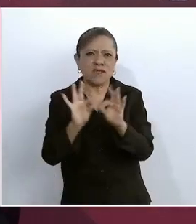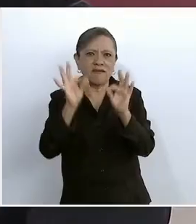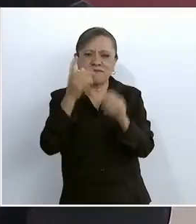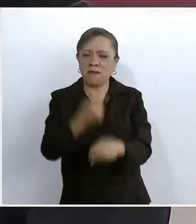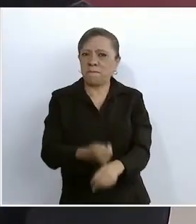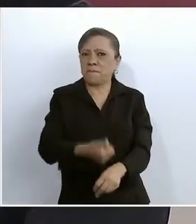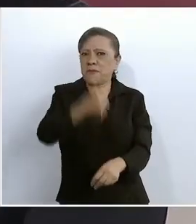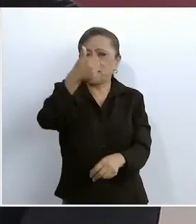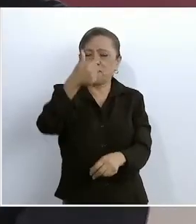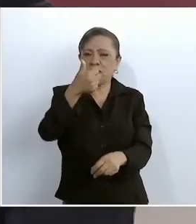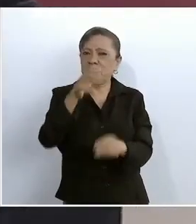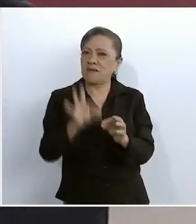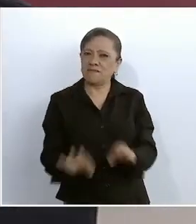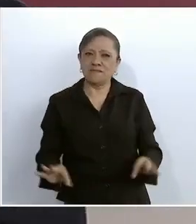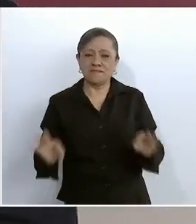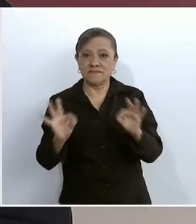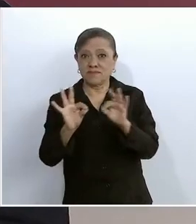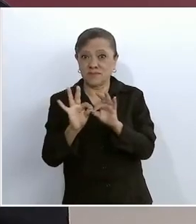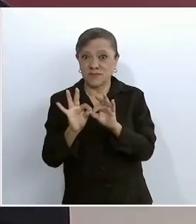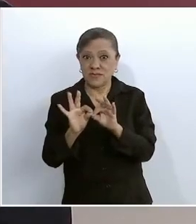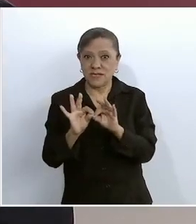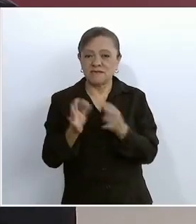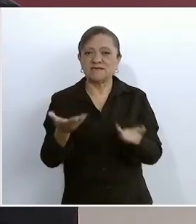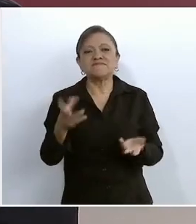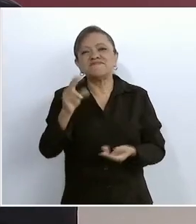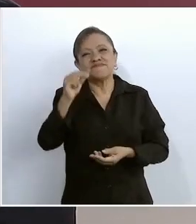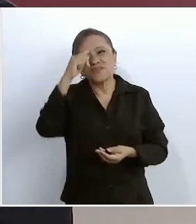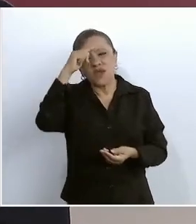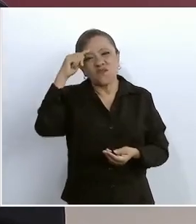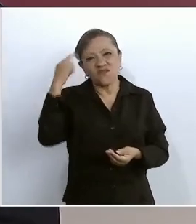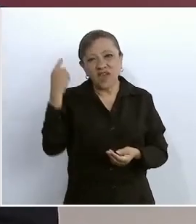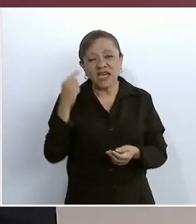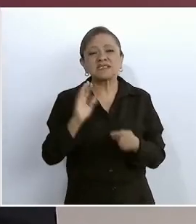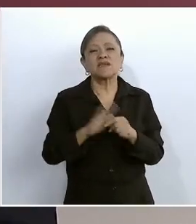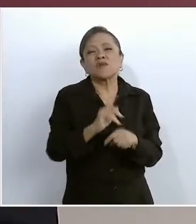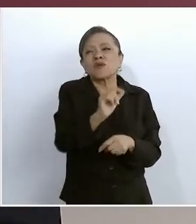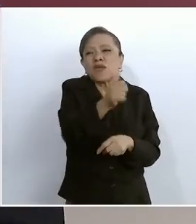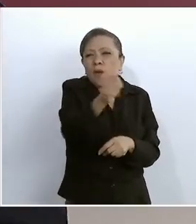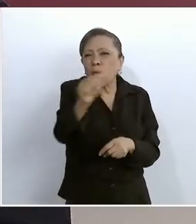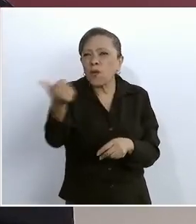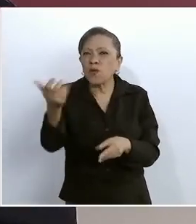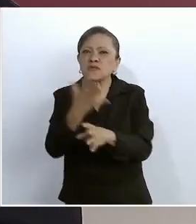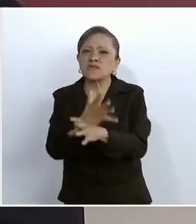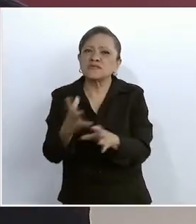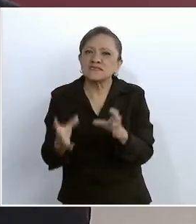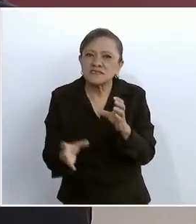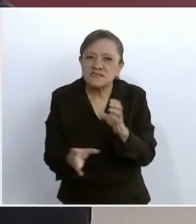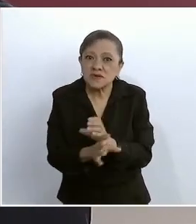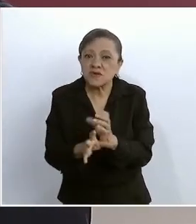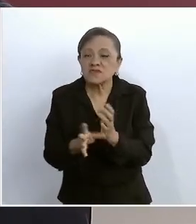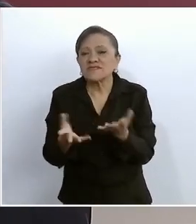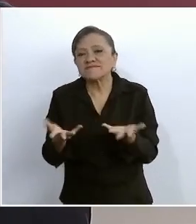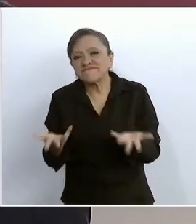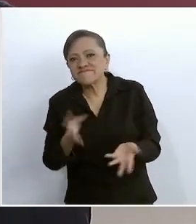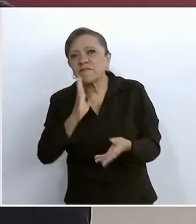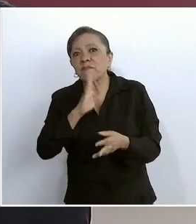porque entre otras malas herencias